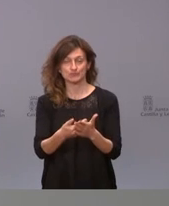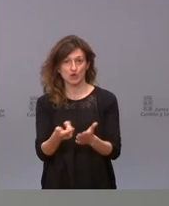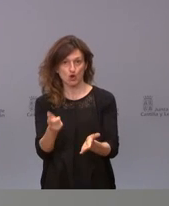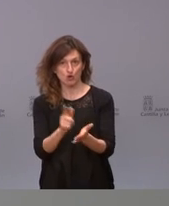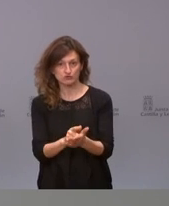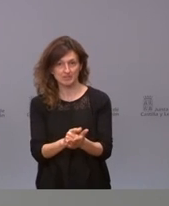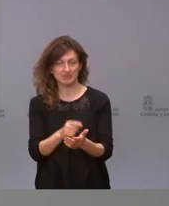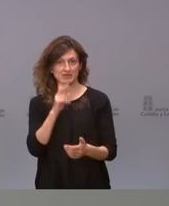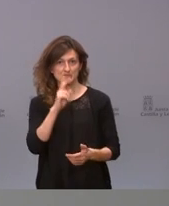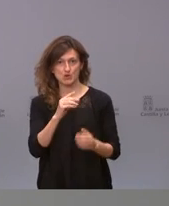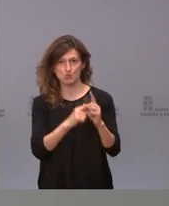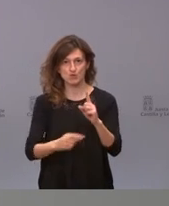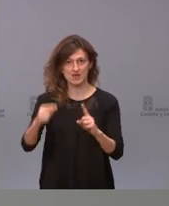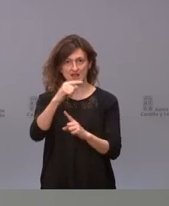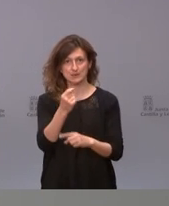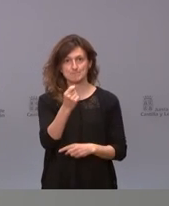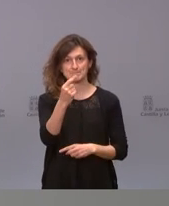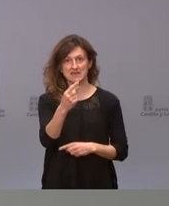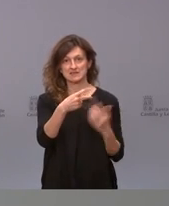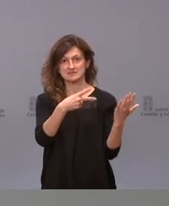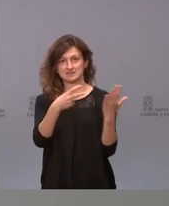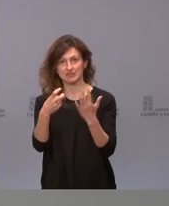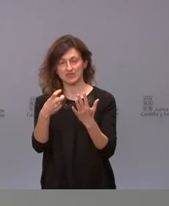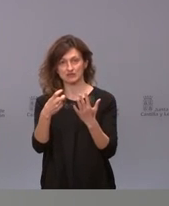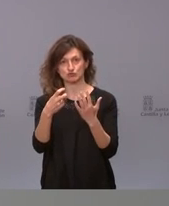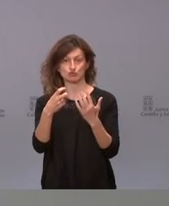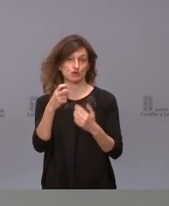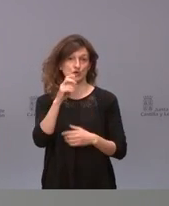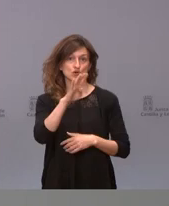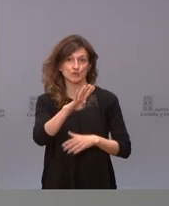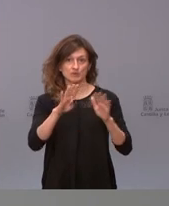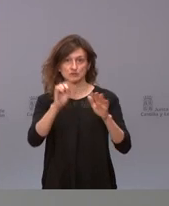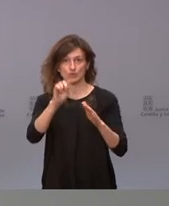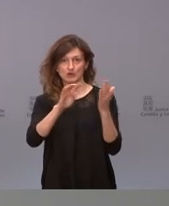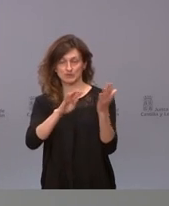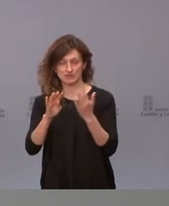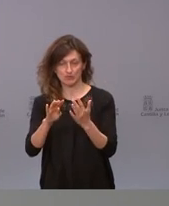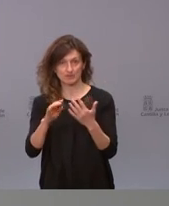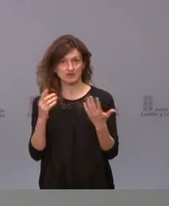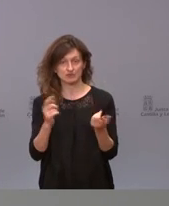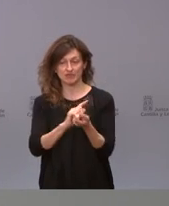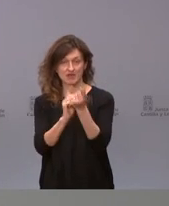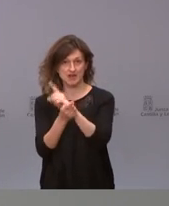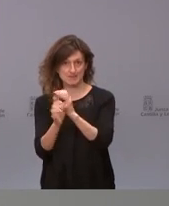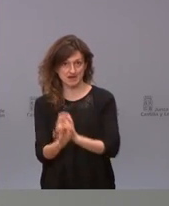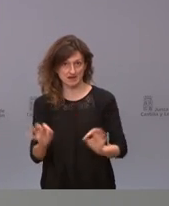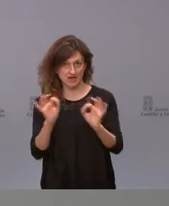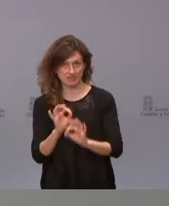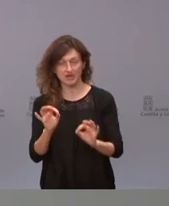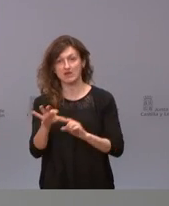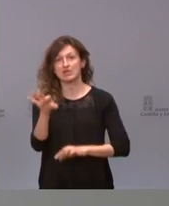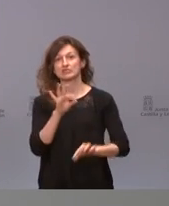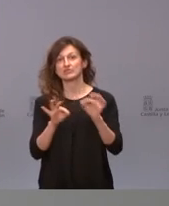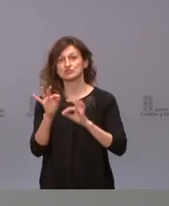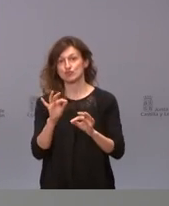sigue siendo muy alta de 1794,99 con lo cual no cambia absolutamente nada la decisión